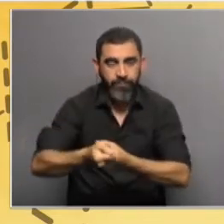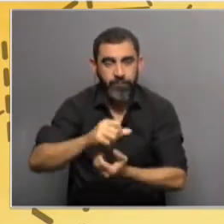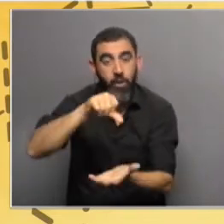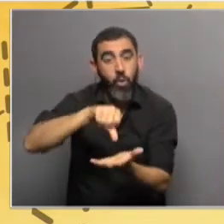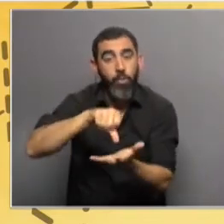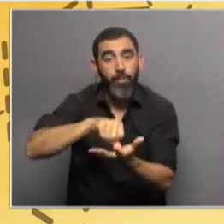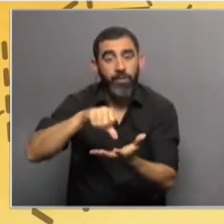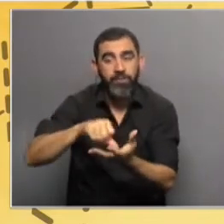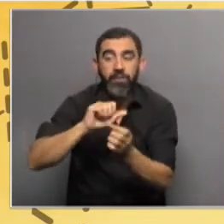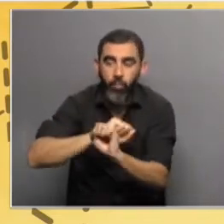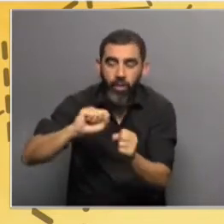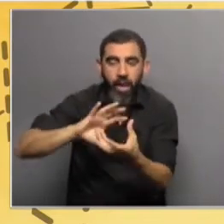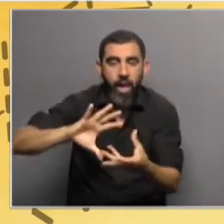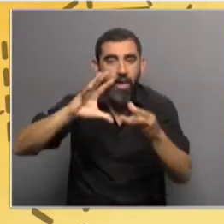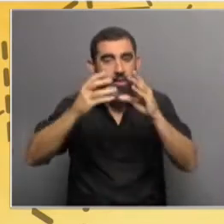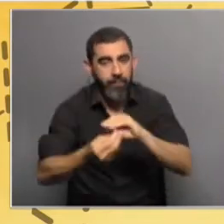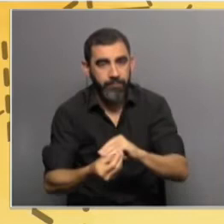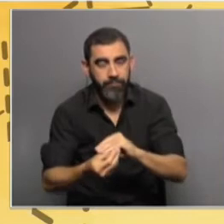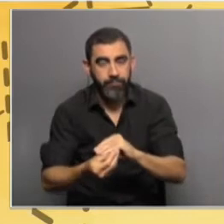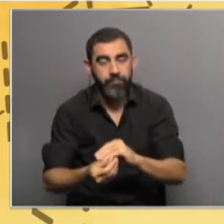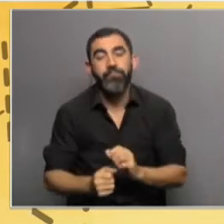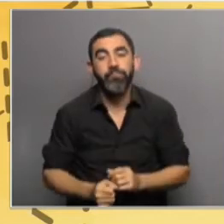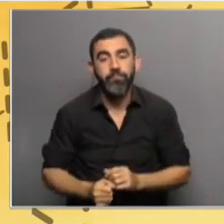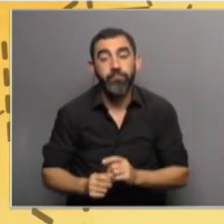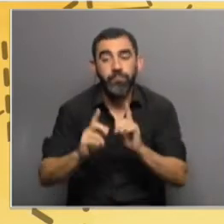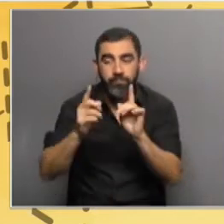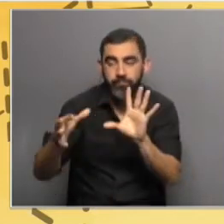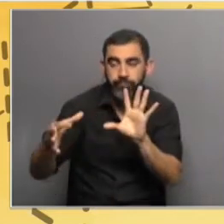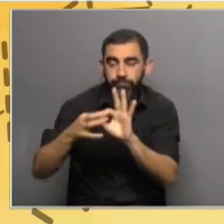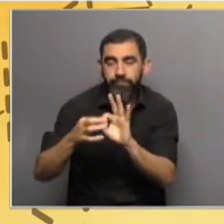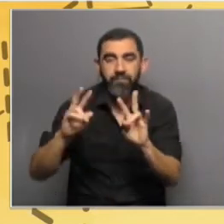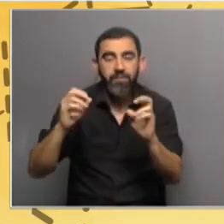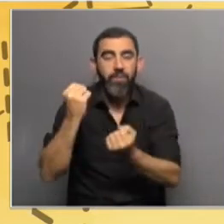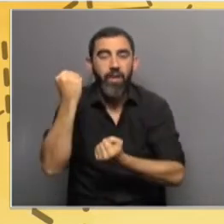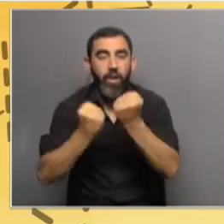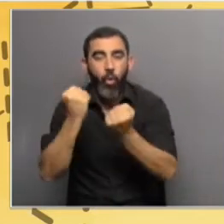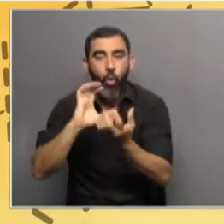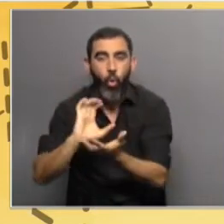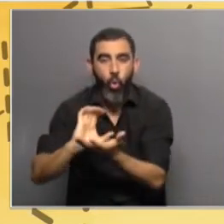países a adaptar. Esto está también unido a lo que es financiamiento,